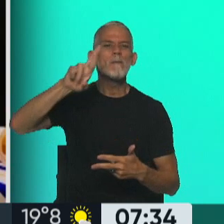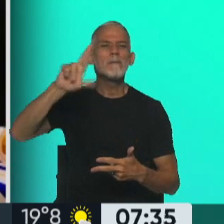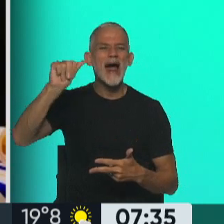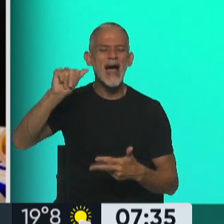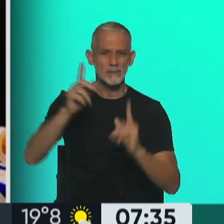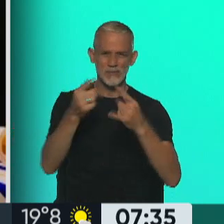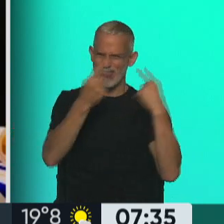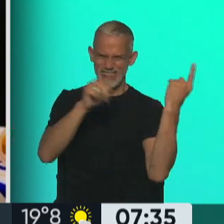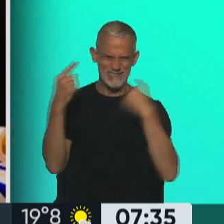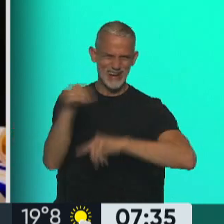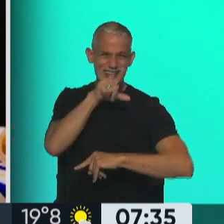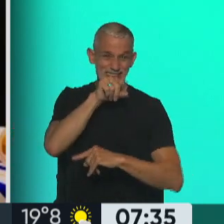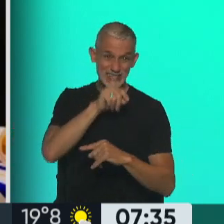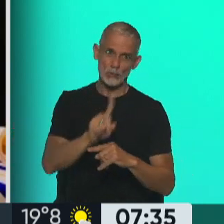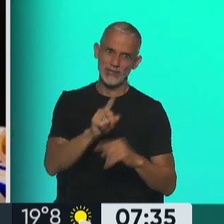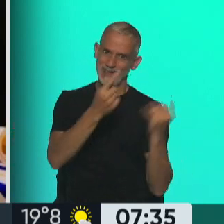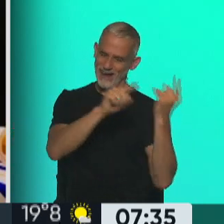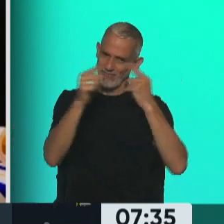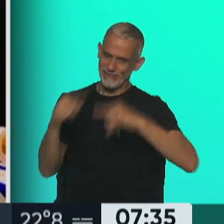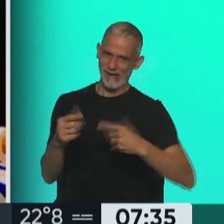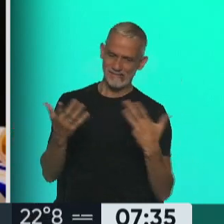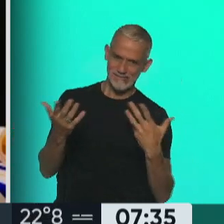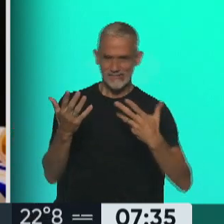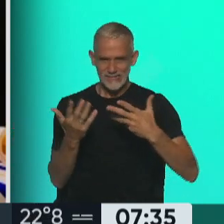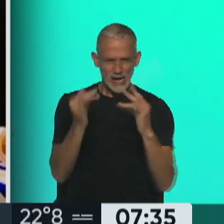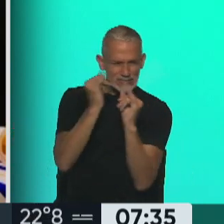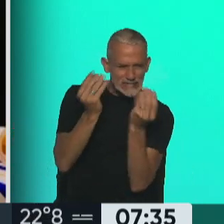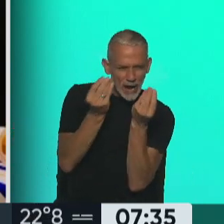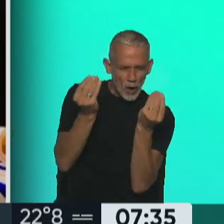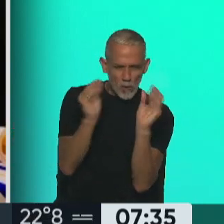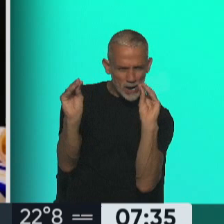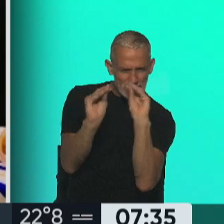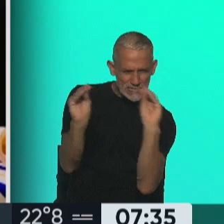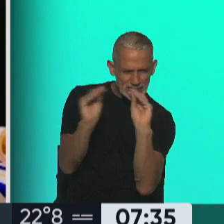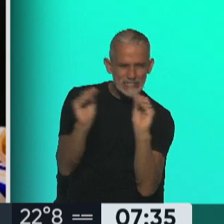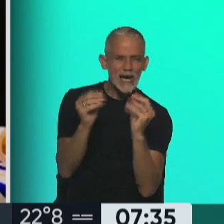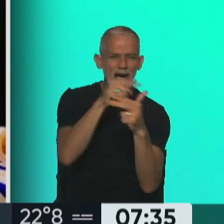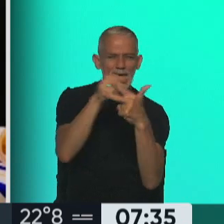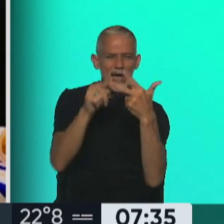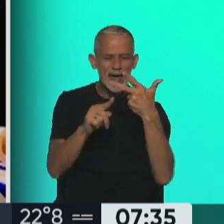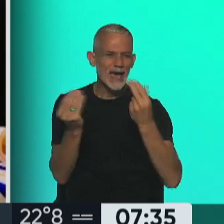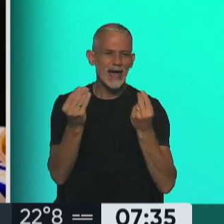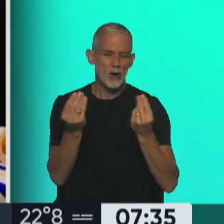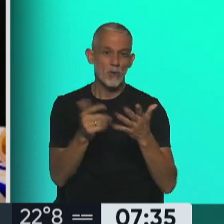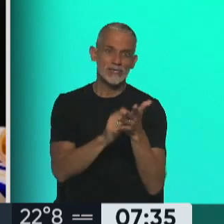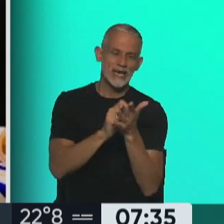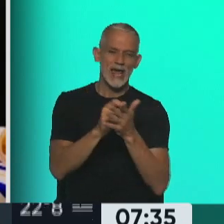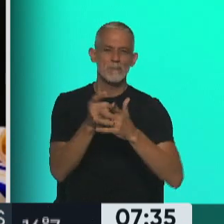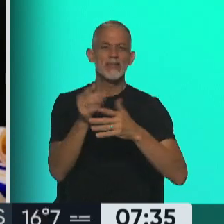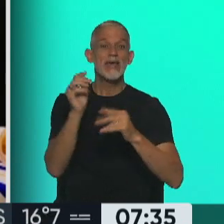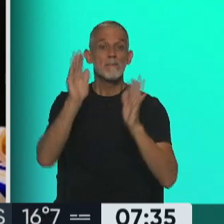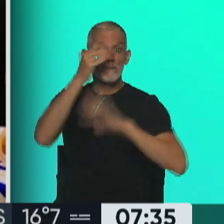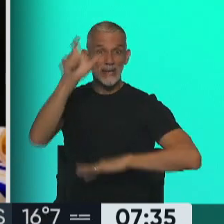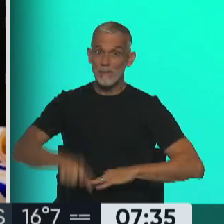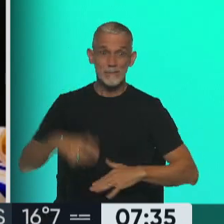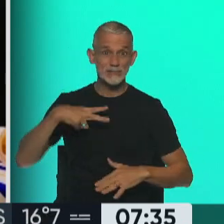al usuario de Twitter. Por eso hubo que hacer una especie de ingeniería para ver cómo quedaba cada cuenta. Y la cuenta de Instagram de Milei,